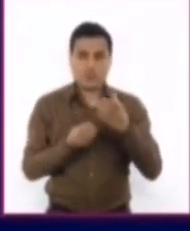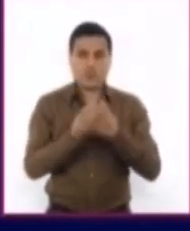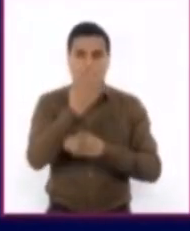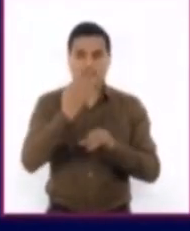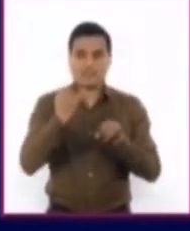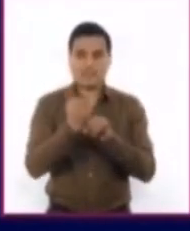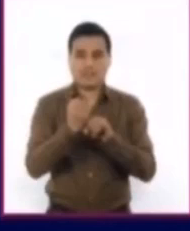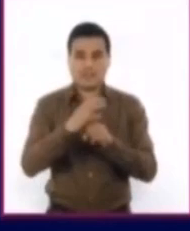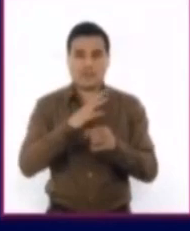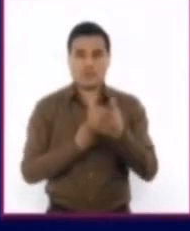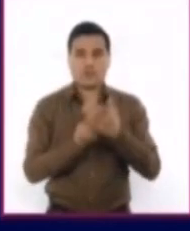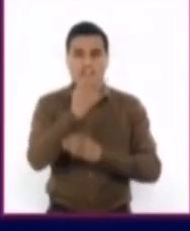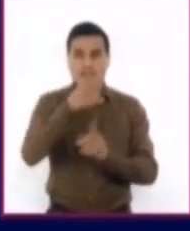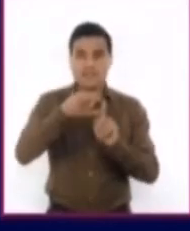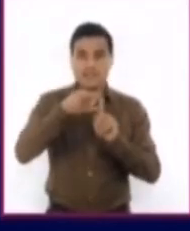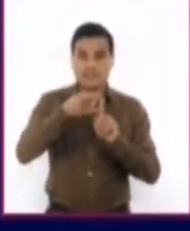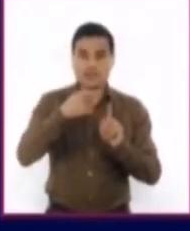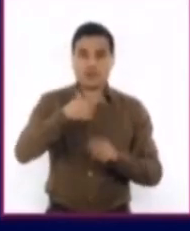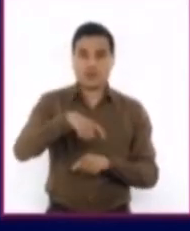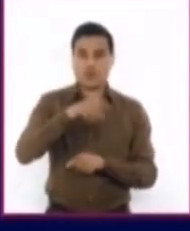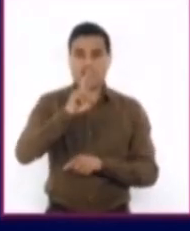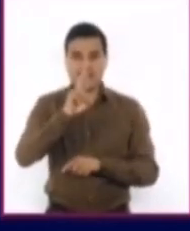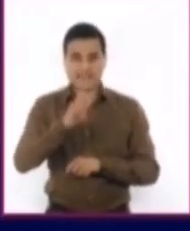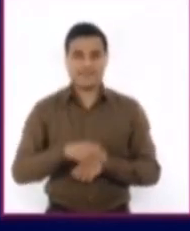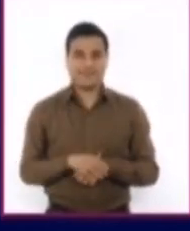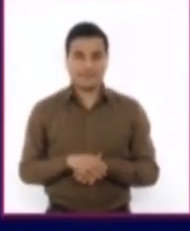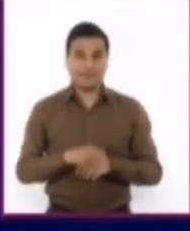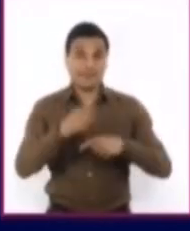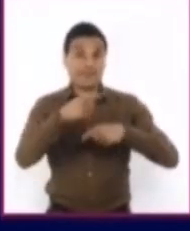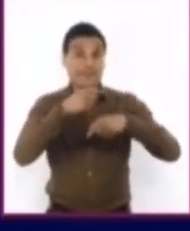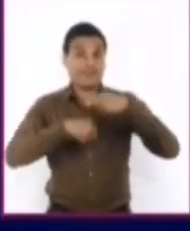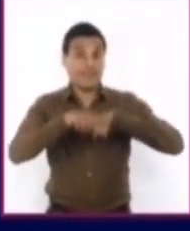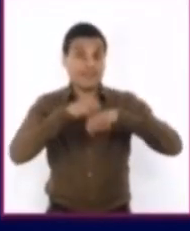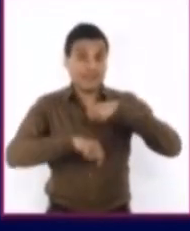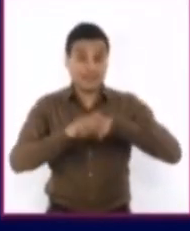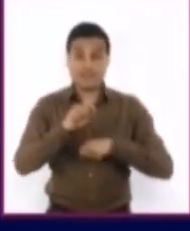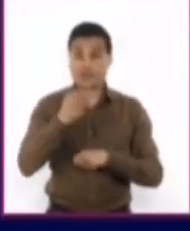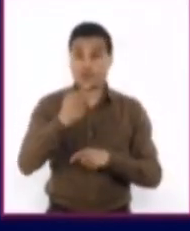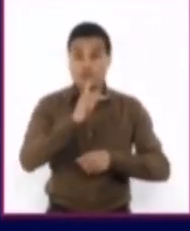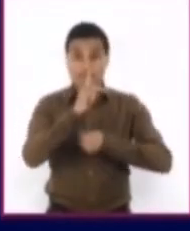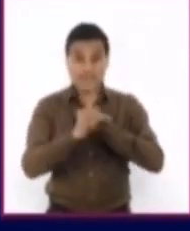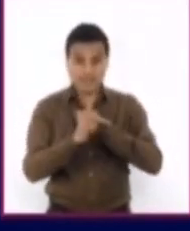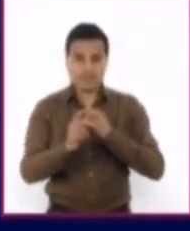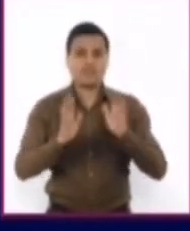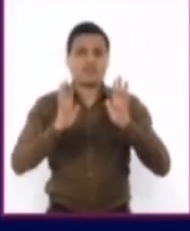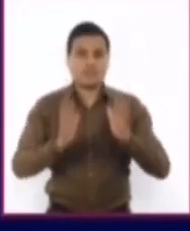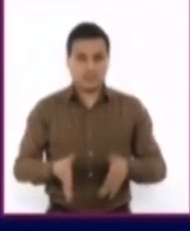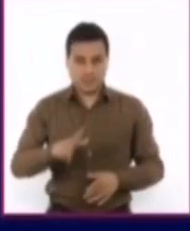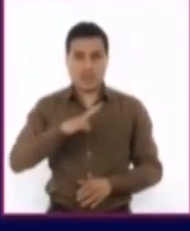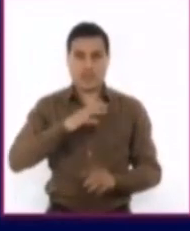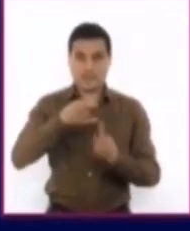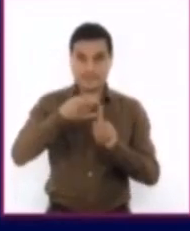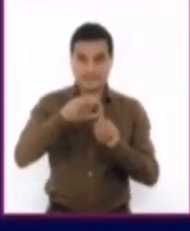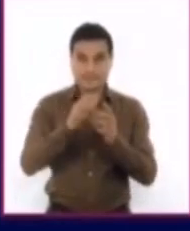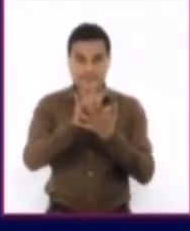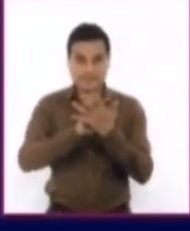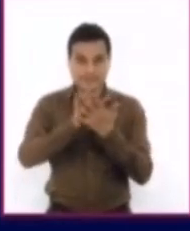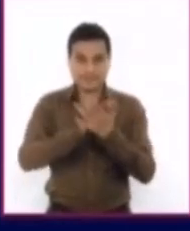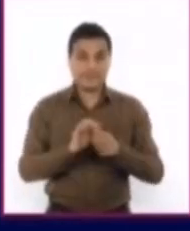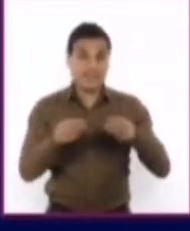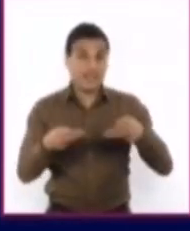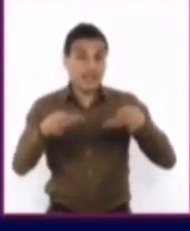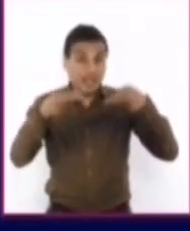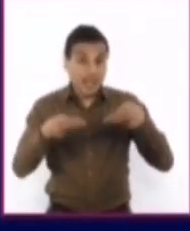de códigos QR en tiendas físicas en 28 países, lo que les permitirá a comercios de todos los tamaños